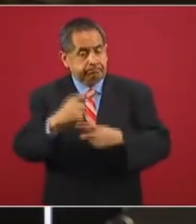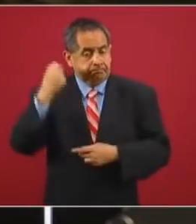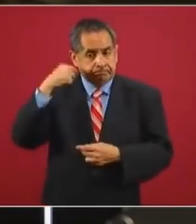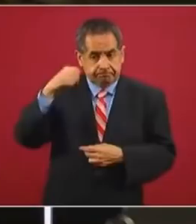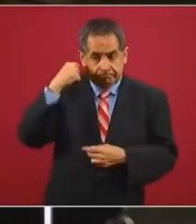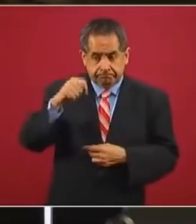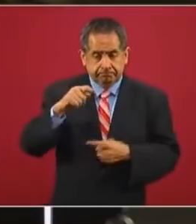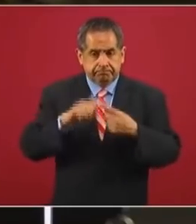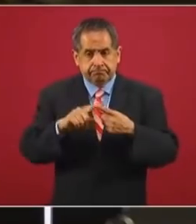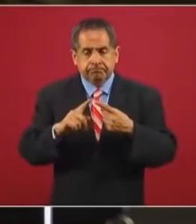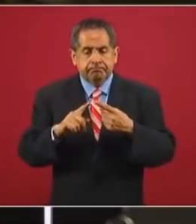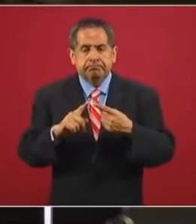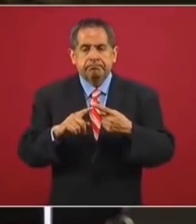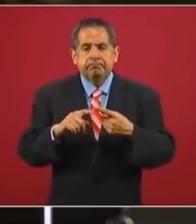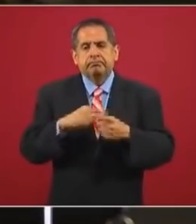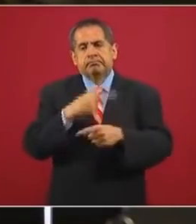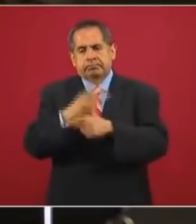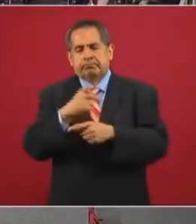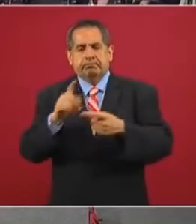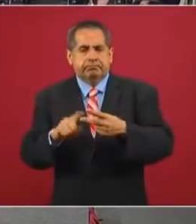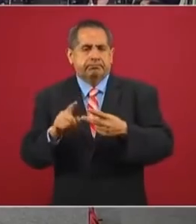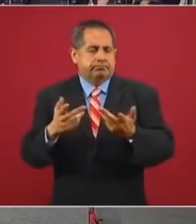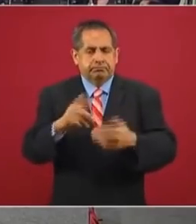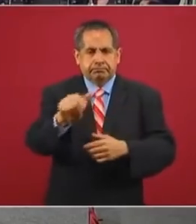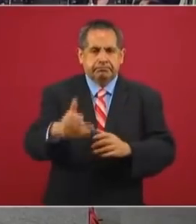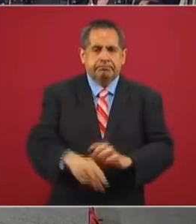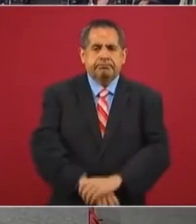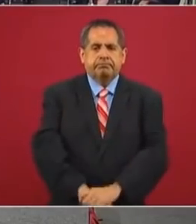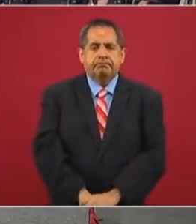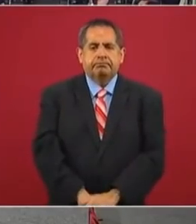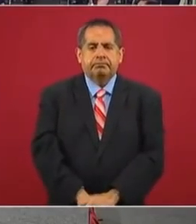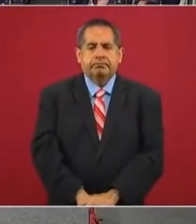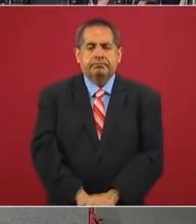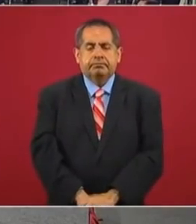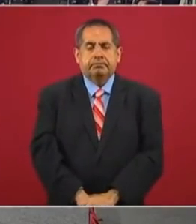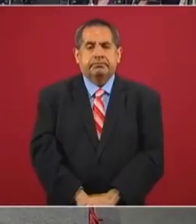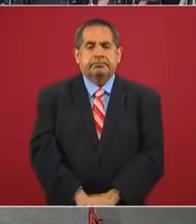Esa sería mi primera pregunta y una segunda, si me lo permito. Gracias. Bueno, mire,